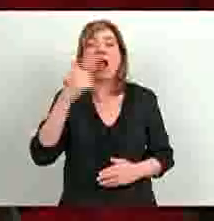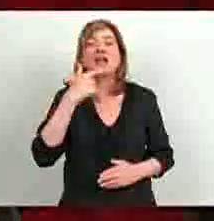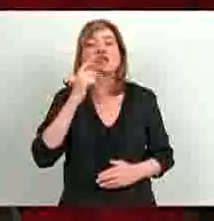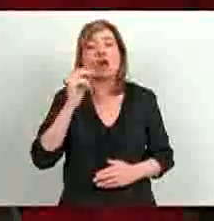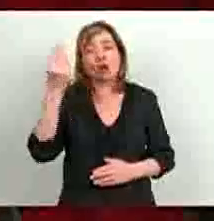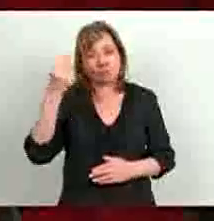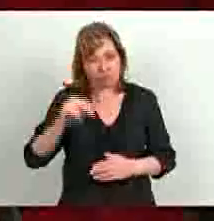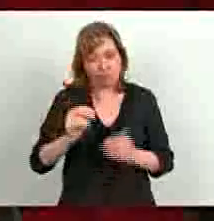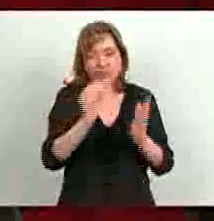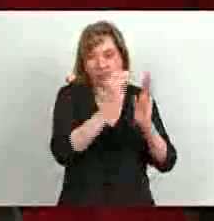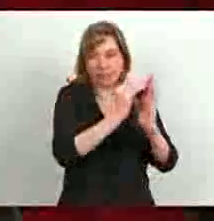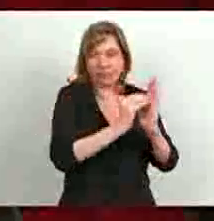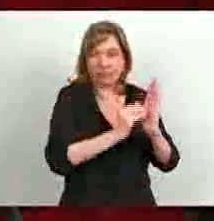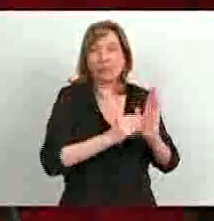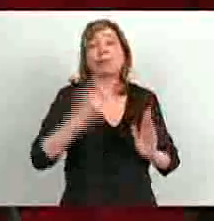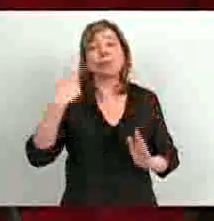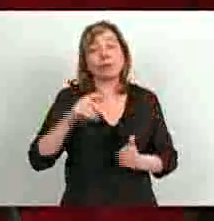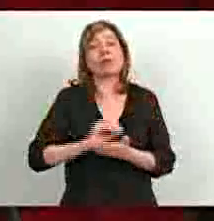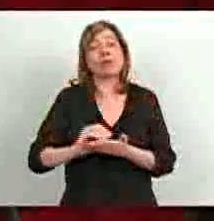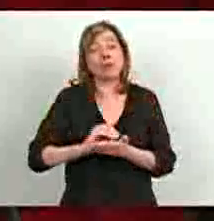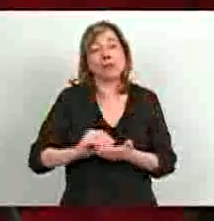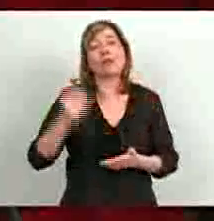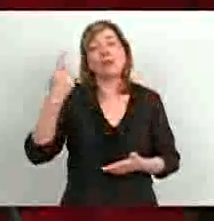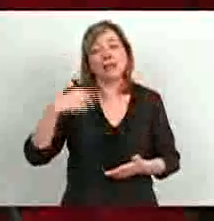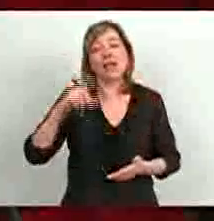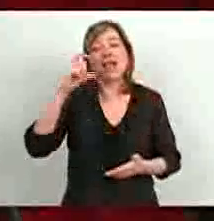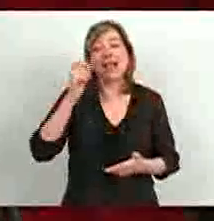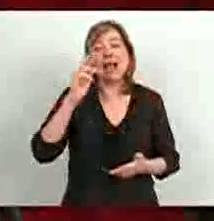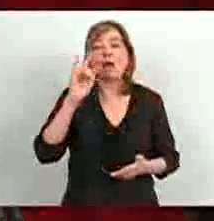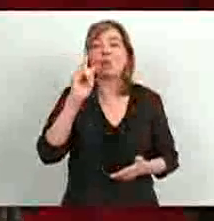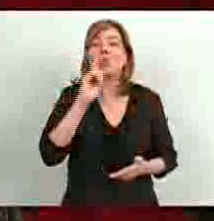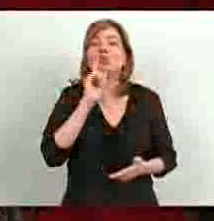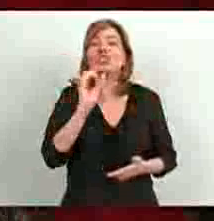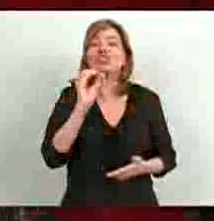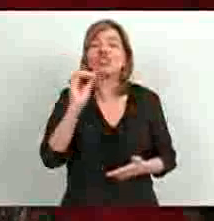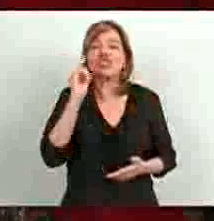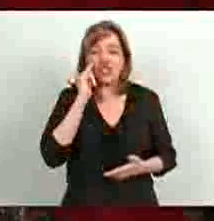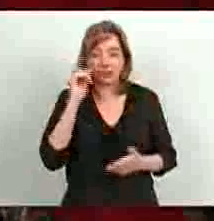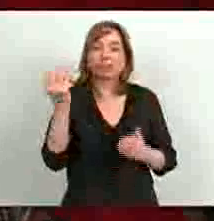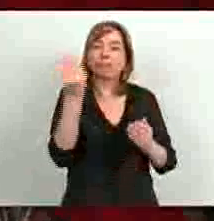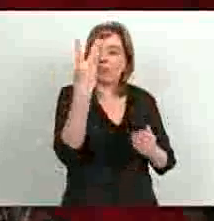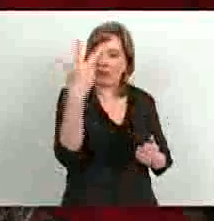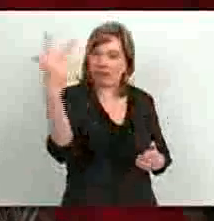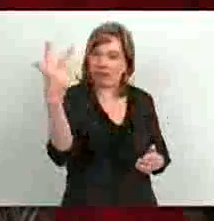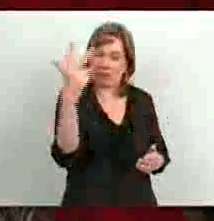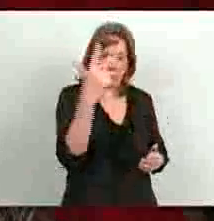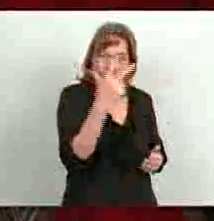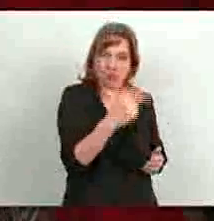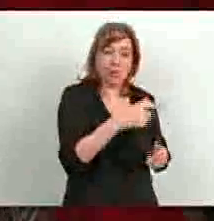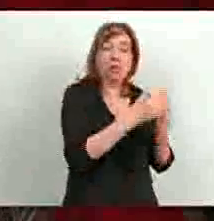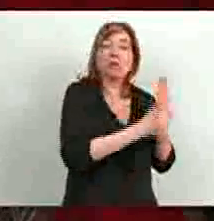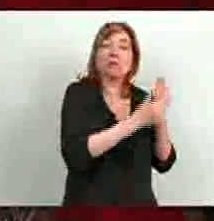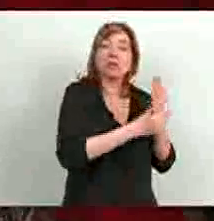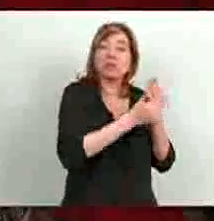y la jurista Aida Kamelmajer de Carlucci. A los tres, con el auxilio del Ministerio de